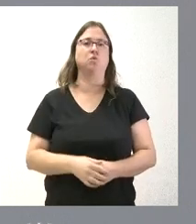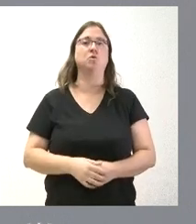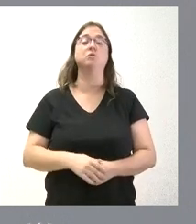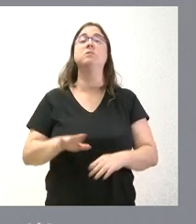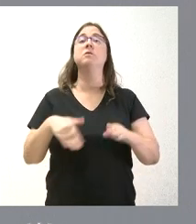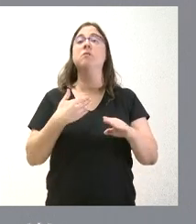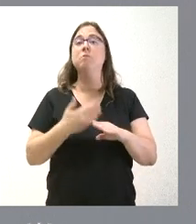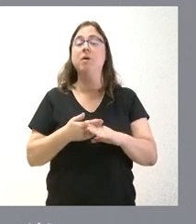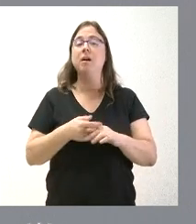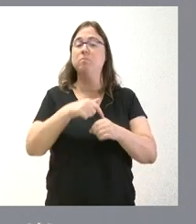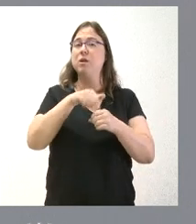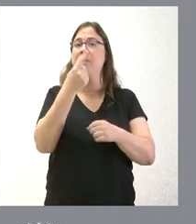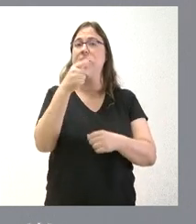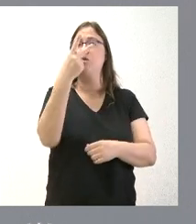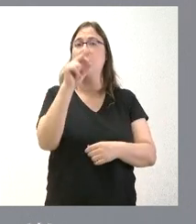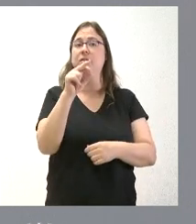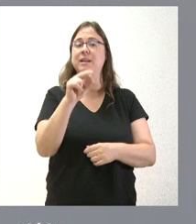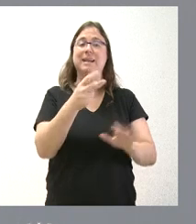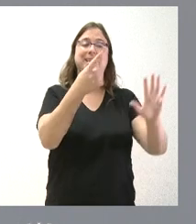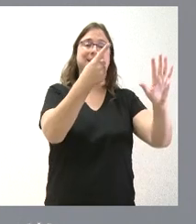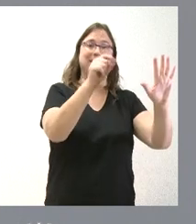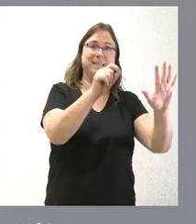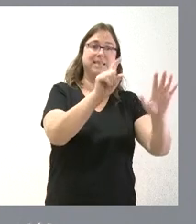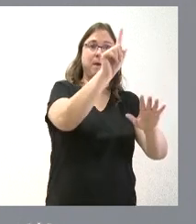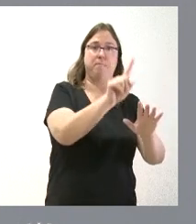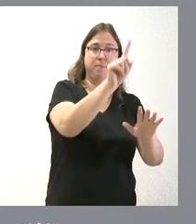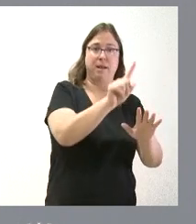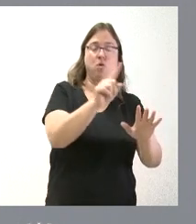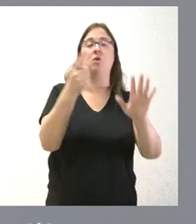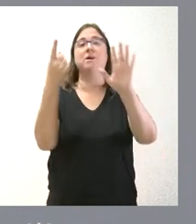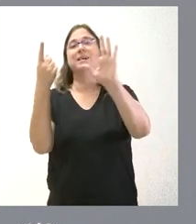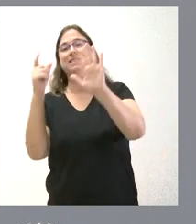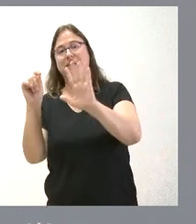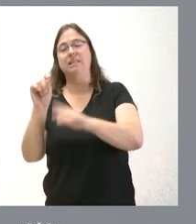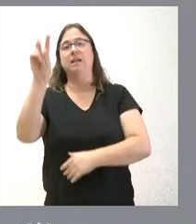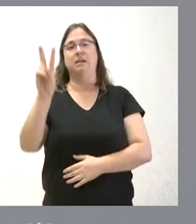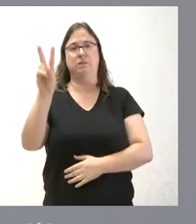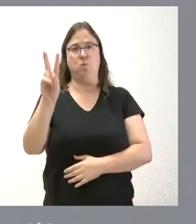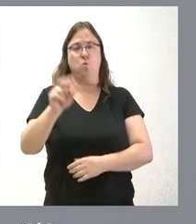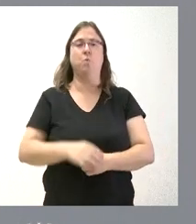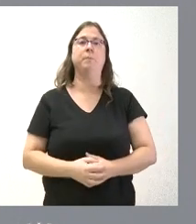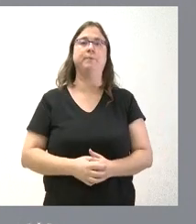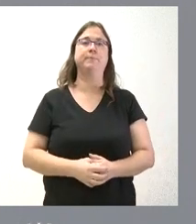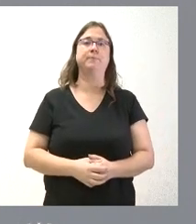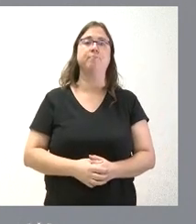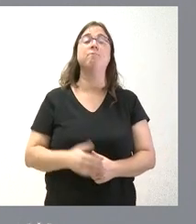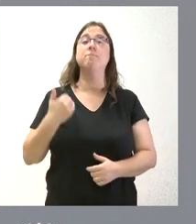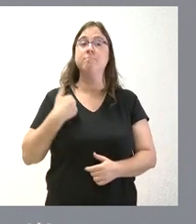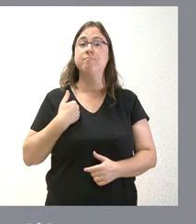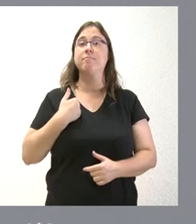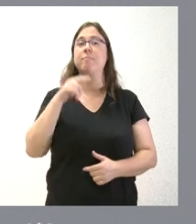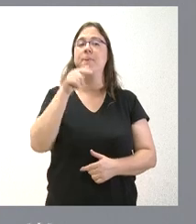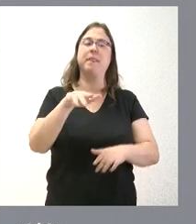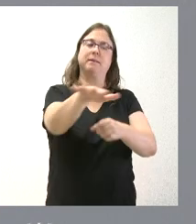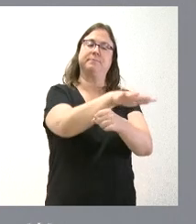número de puestos escolares, que son 120, se distribuye entre 60 para primero de la ESO y otros 60 para segundo de la ESO, que contarán con los